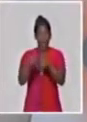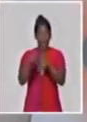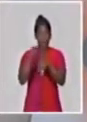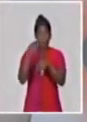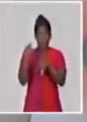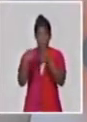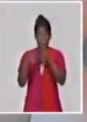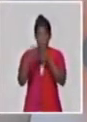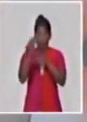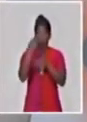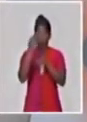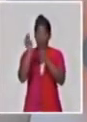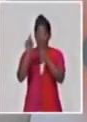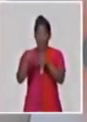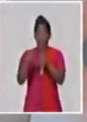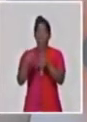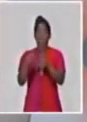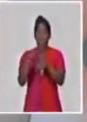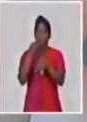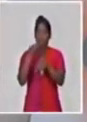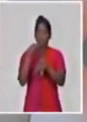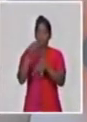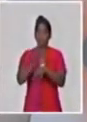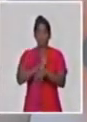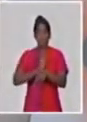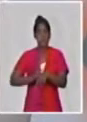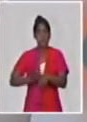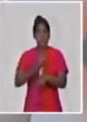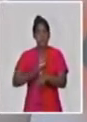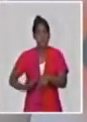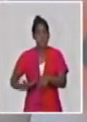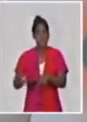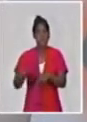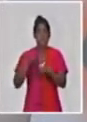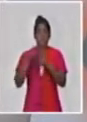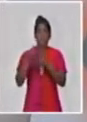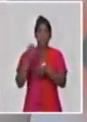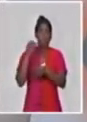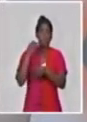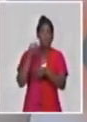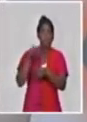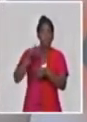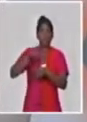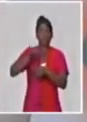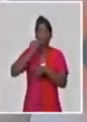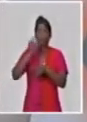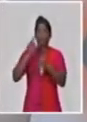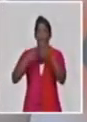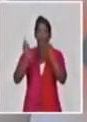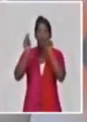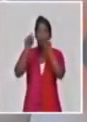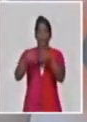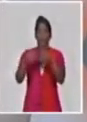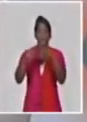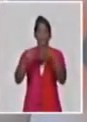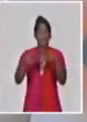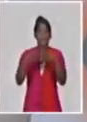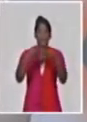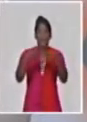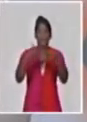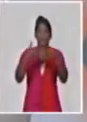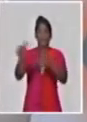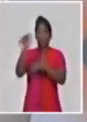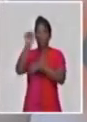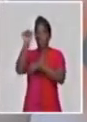de alojamiento, como ya conoce nuestra población, todavía no va a comenzar su servicio teniendo en cuenta que está todavía con un grupo de instalaciones